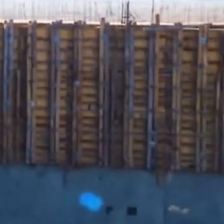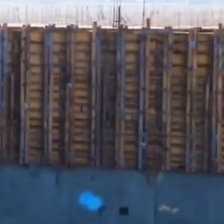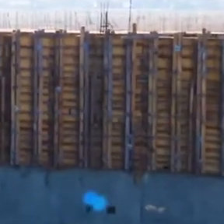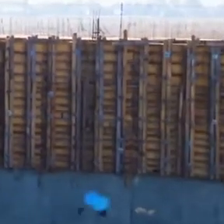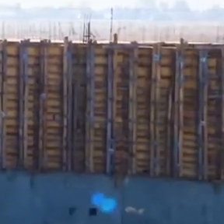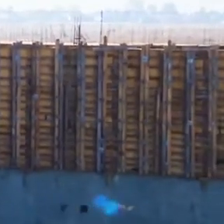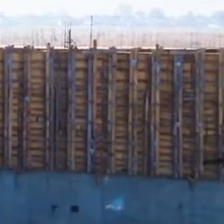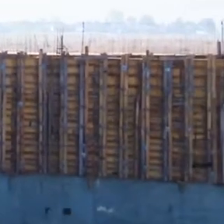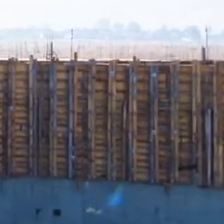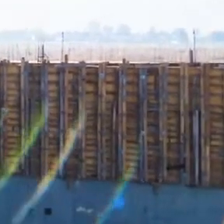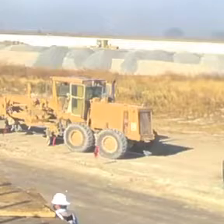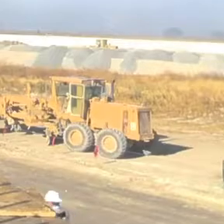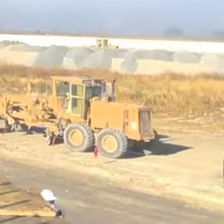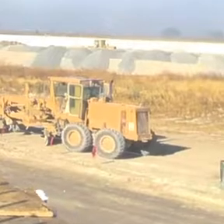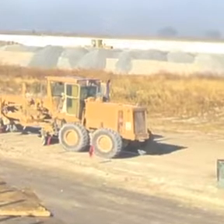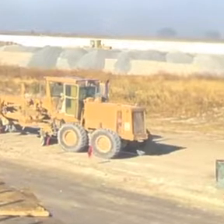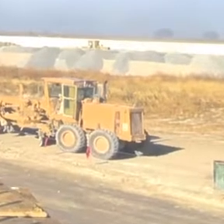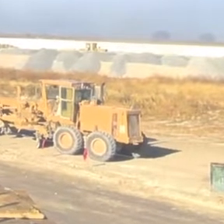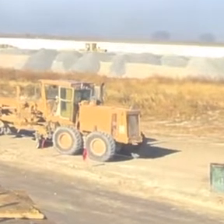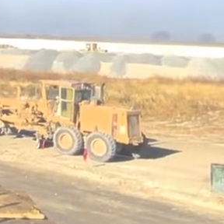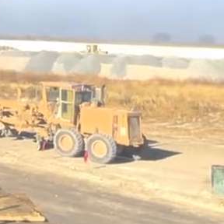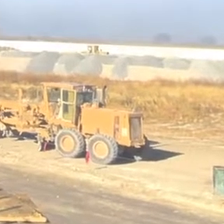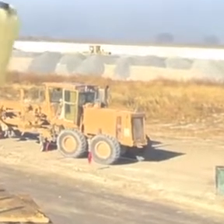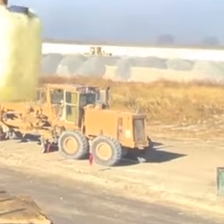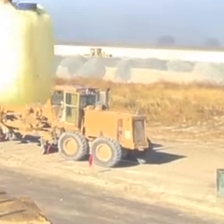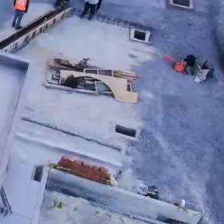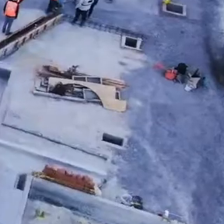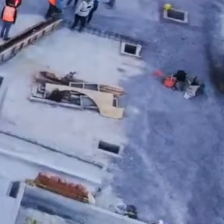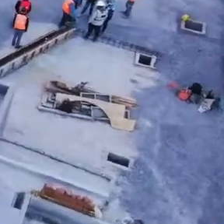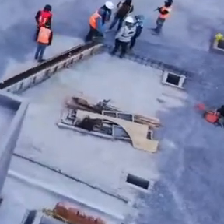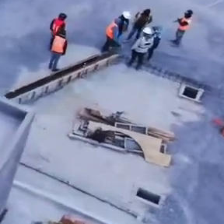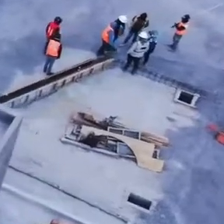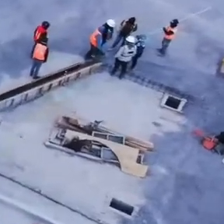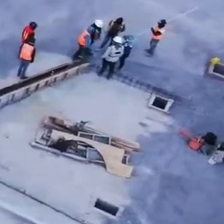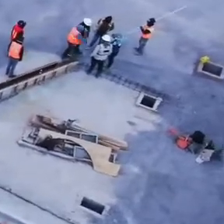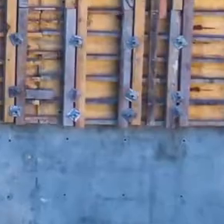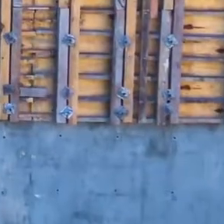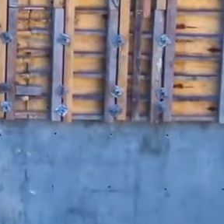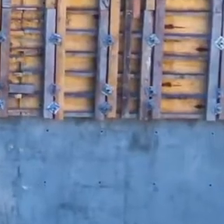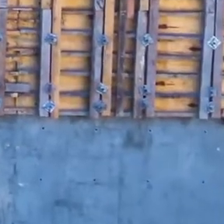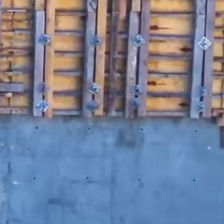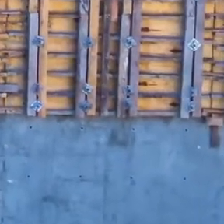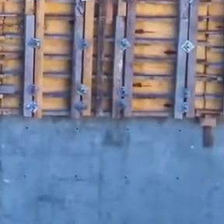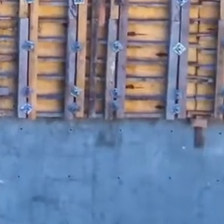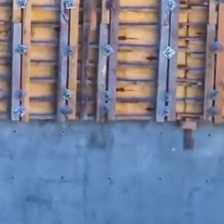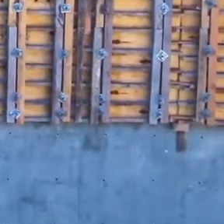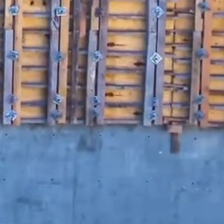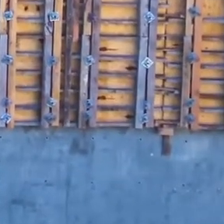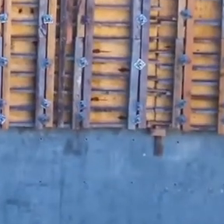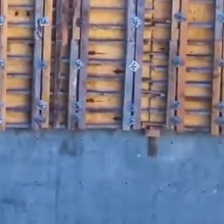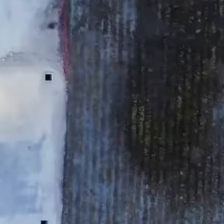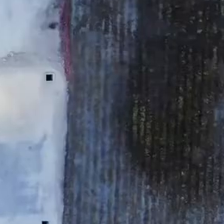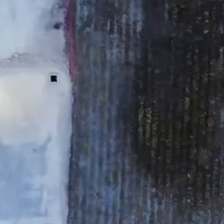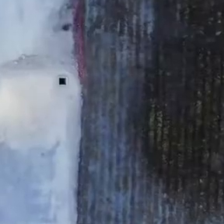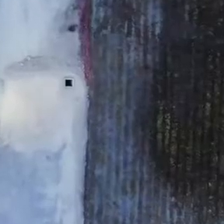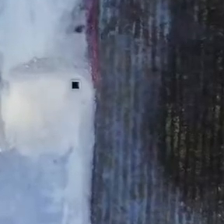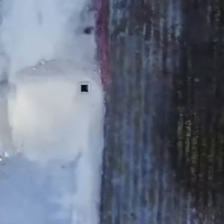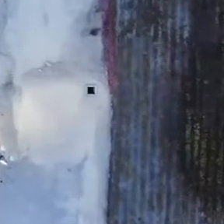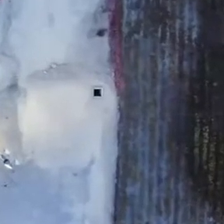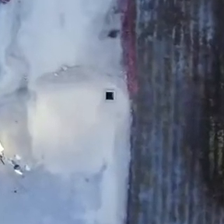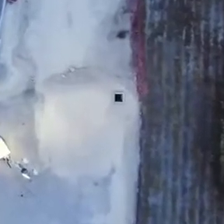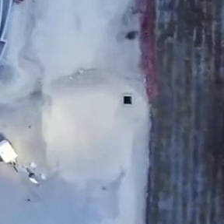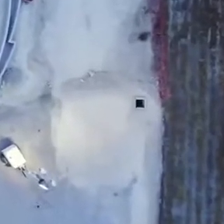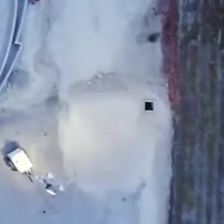tanque de almacenamiento, relleno, compactación de la cisterna de regulación y preparación de superficie de muros internos para